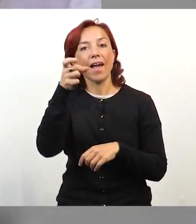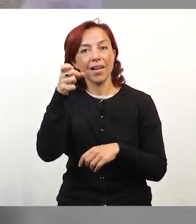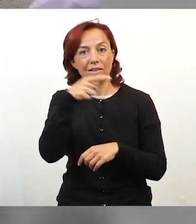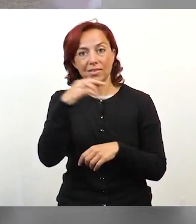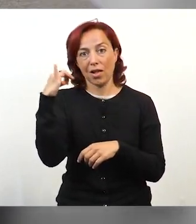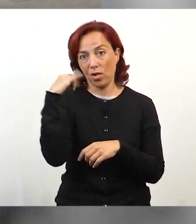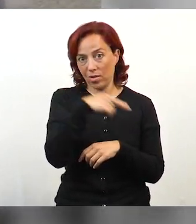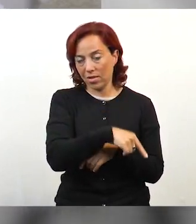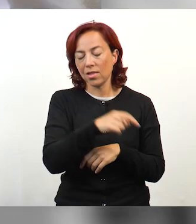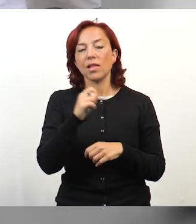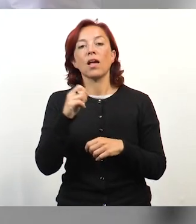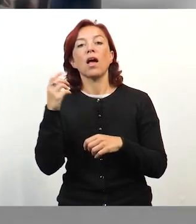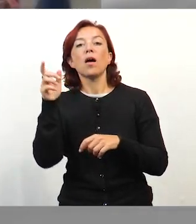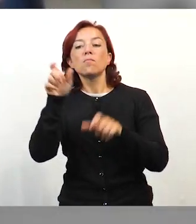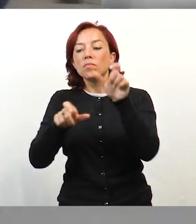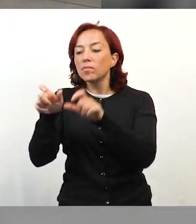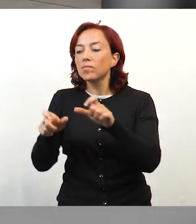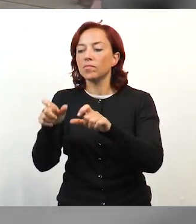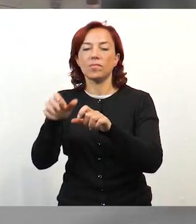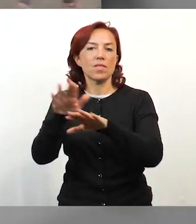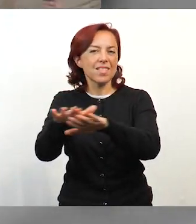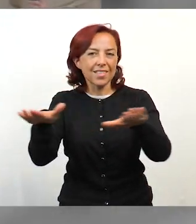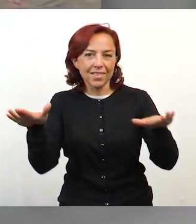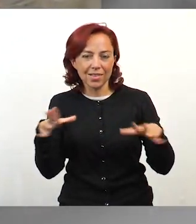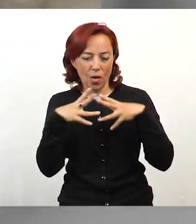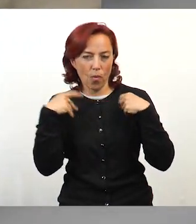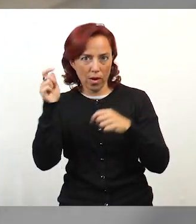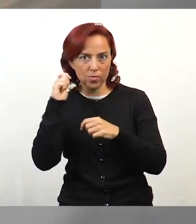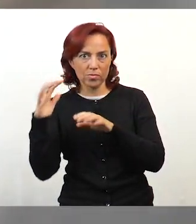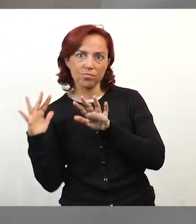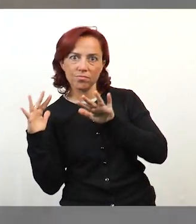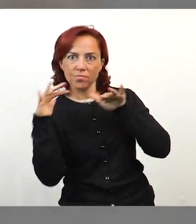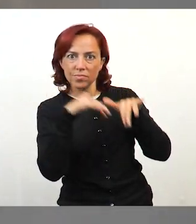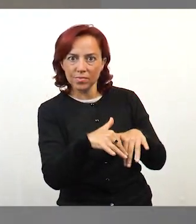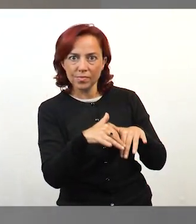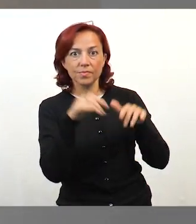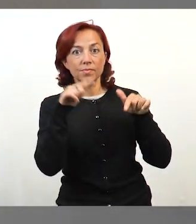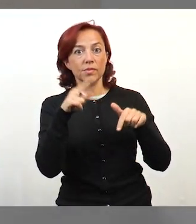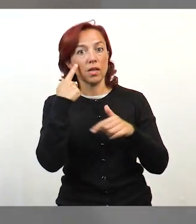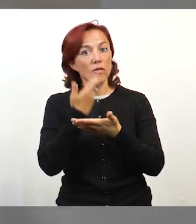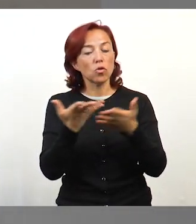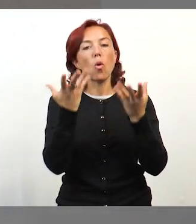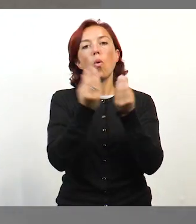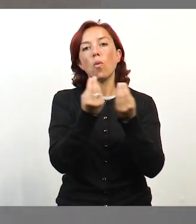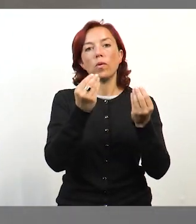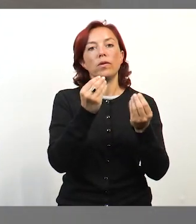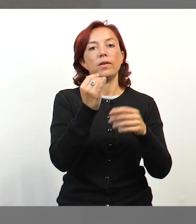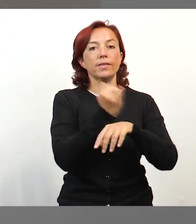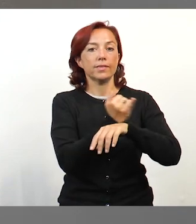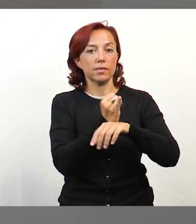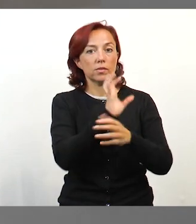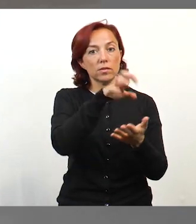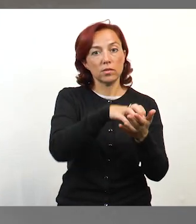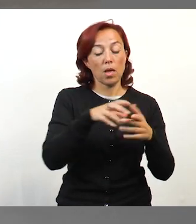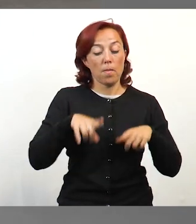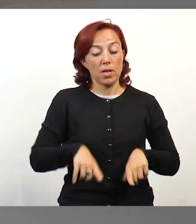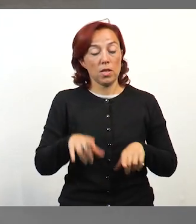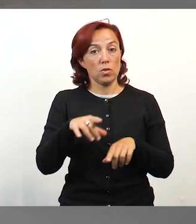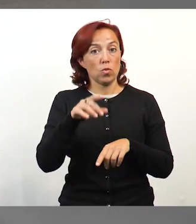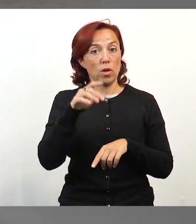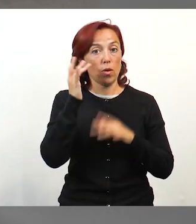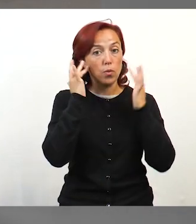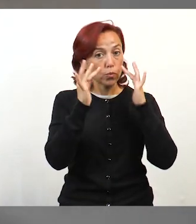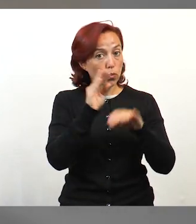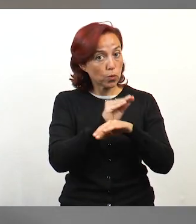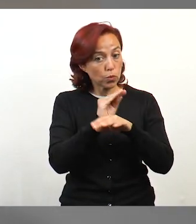Tarariras, donde participaron niños de escuelas públicas de la zona. Esta iniciativa es una apuesta interinstitucional impulsada por el